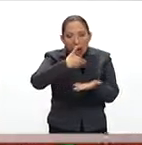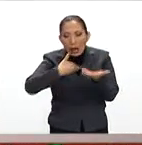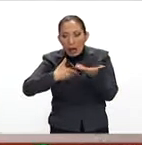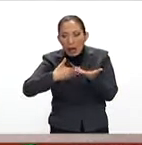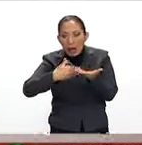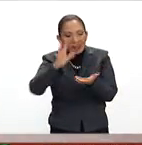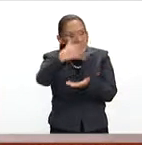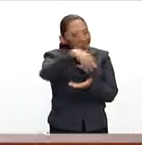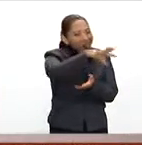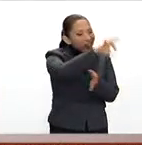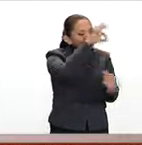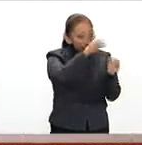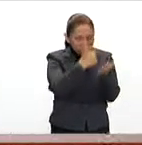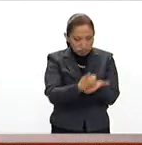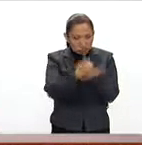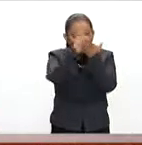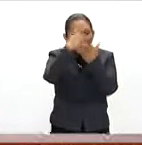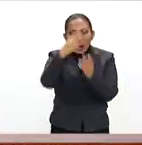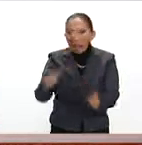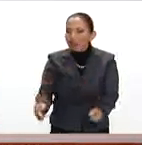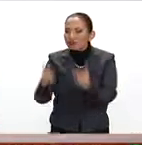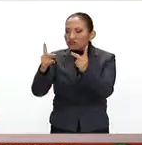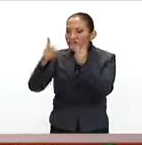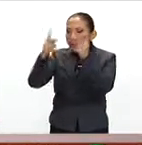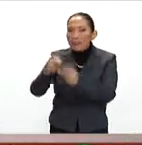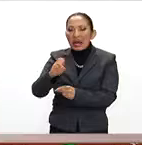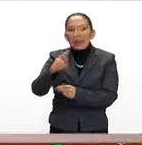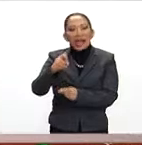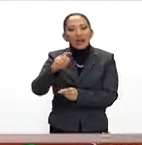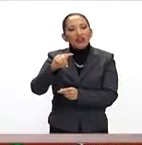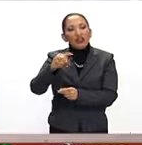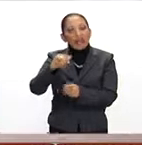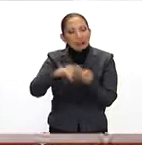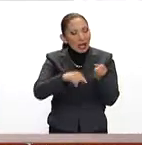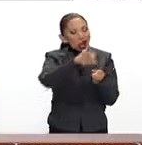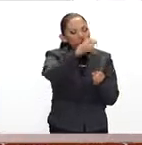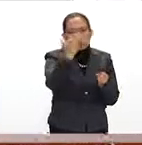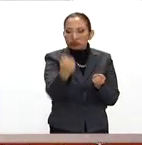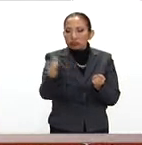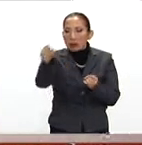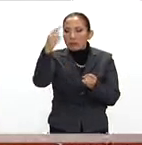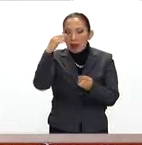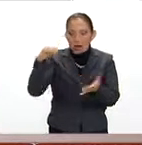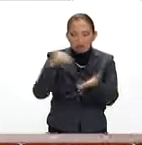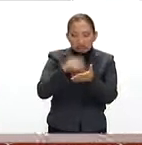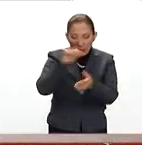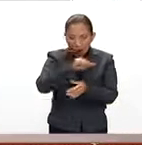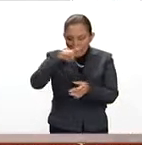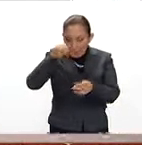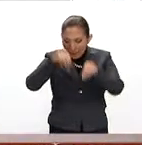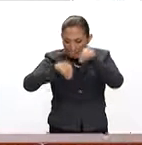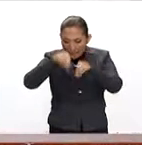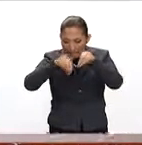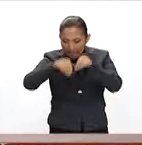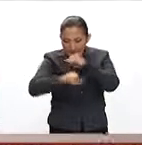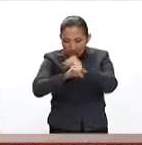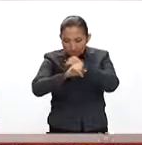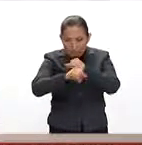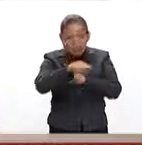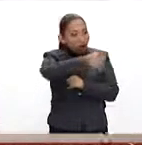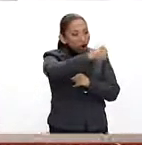compañeros míos de la universidad, otros Javier, que es el otro fundador,